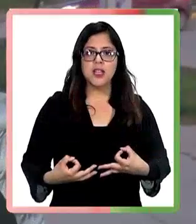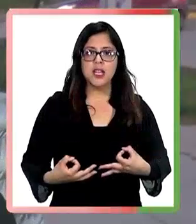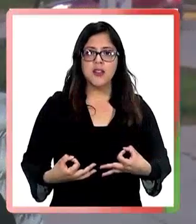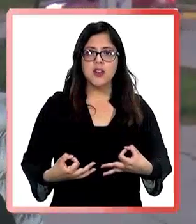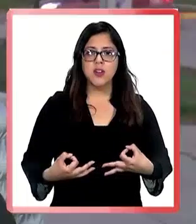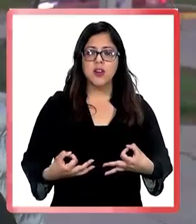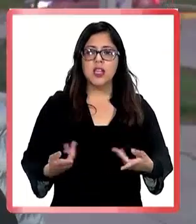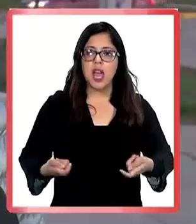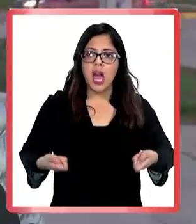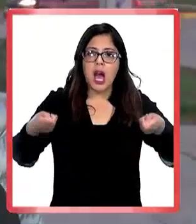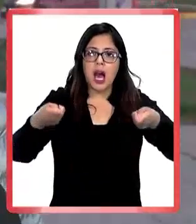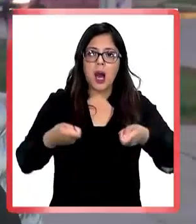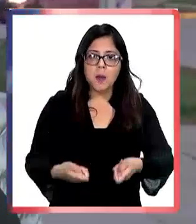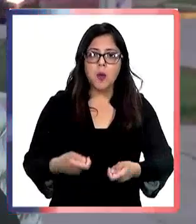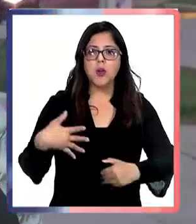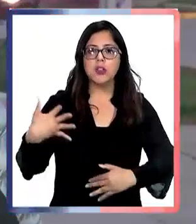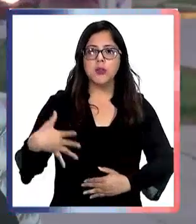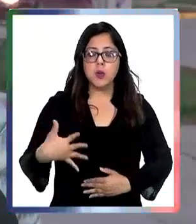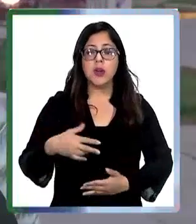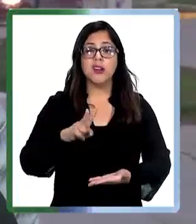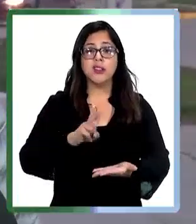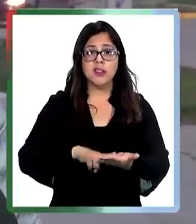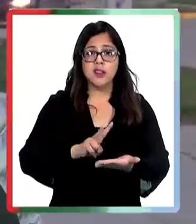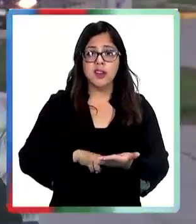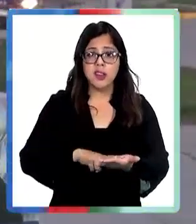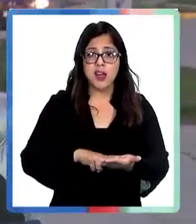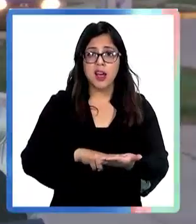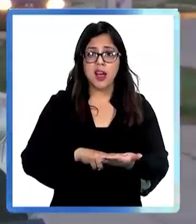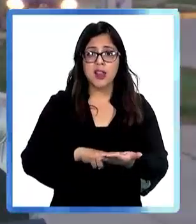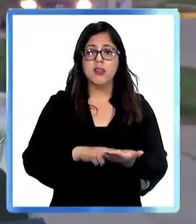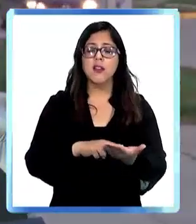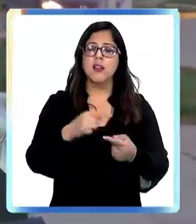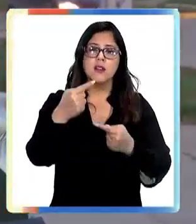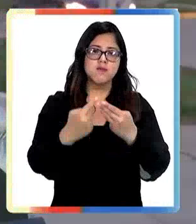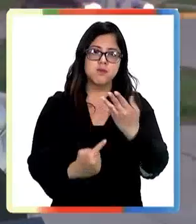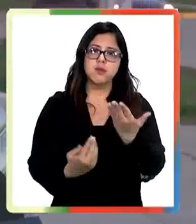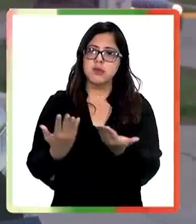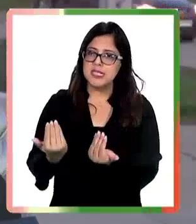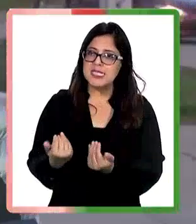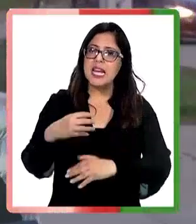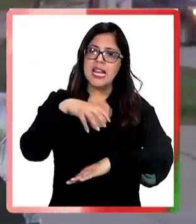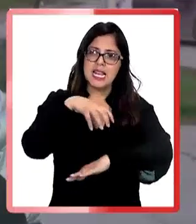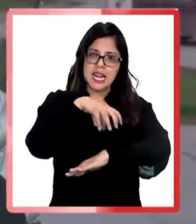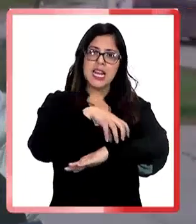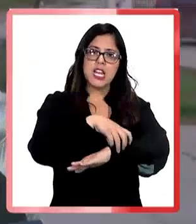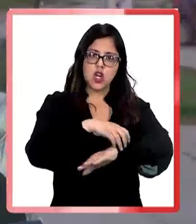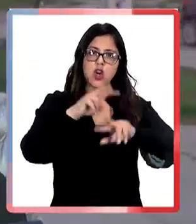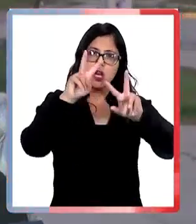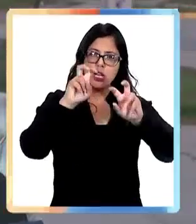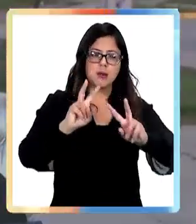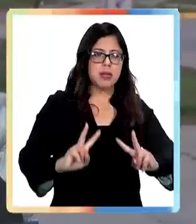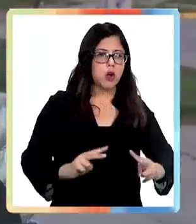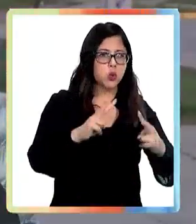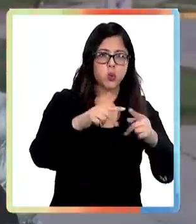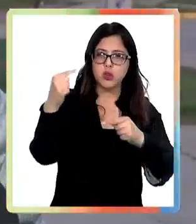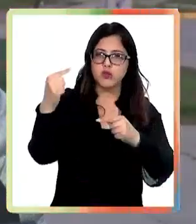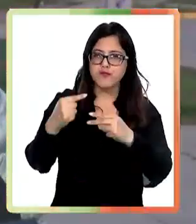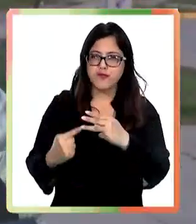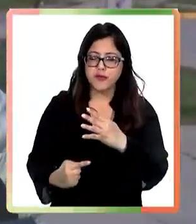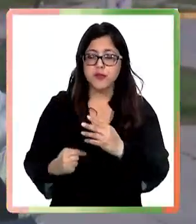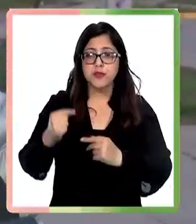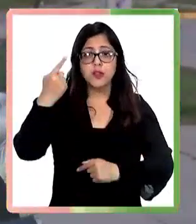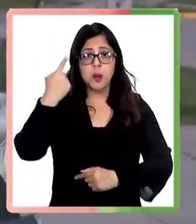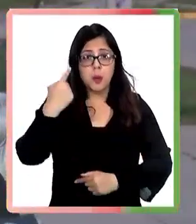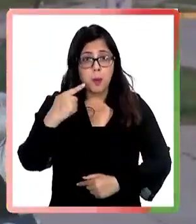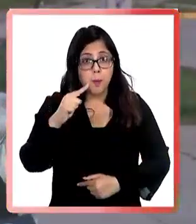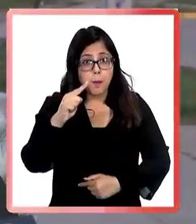otras, pero creo que el enfoque social a una institución que nos presta servicio las 24 horas del día a todos los chilenos